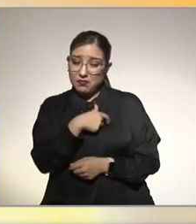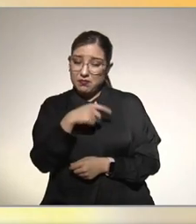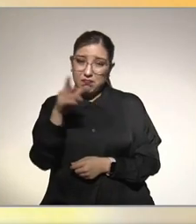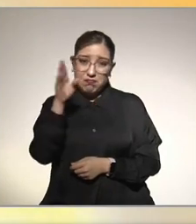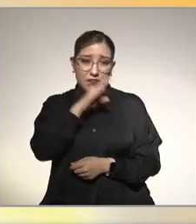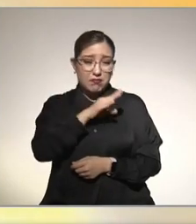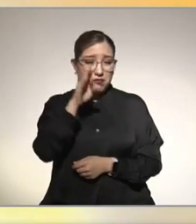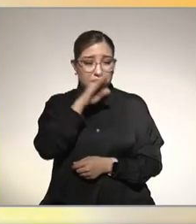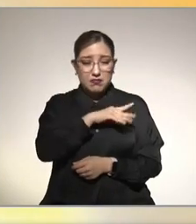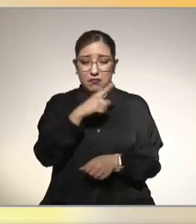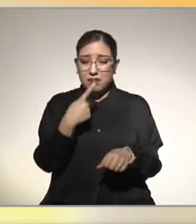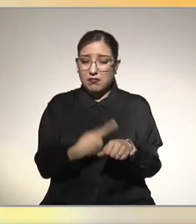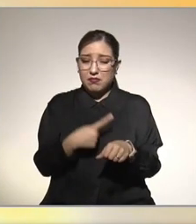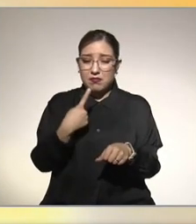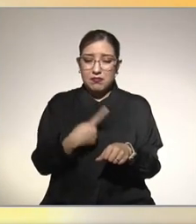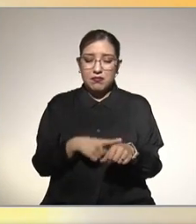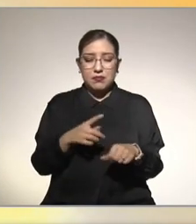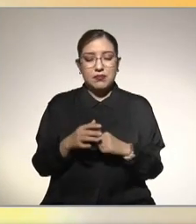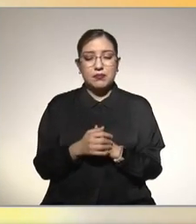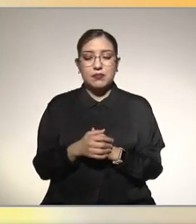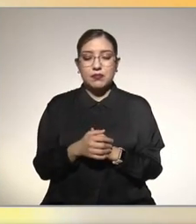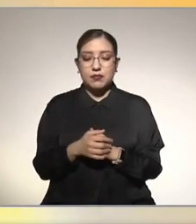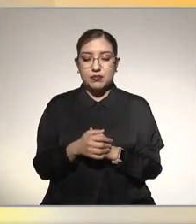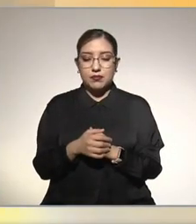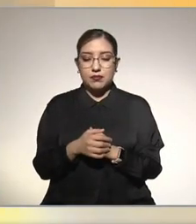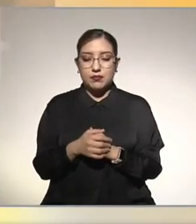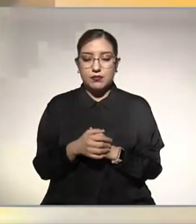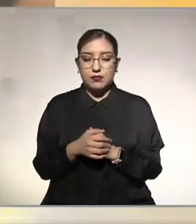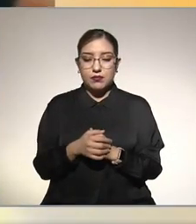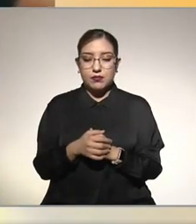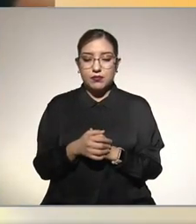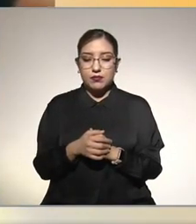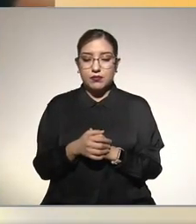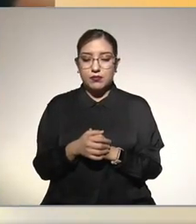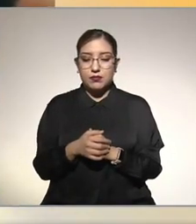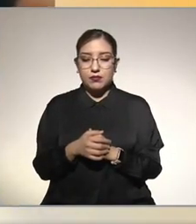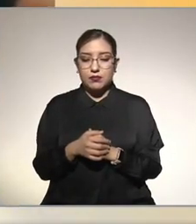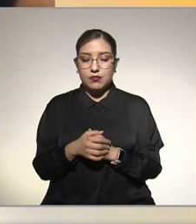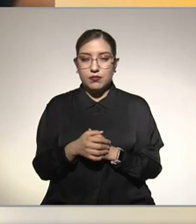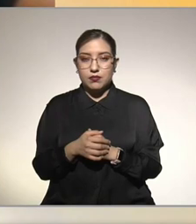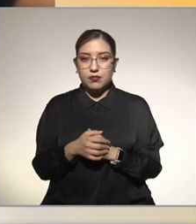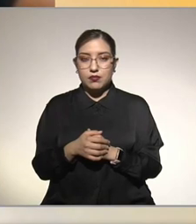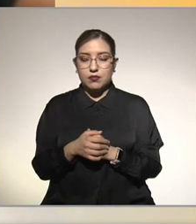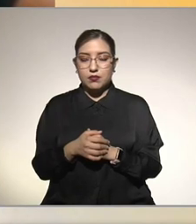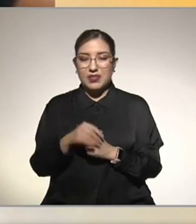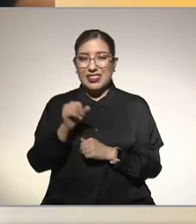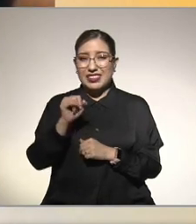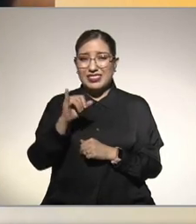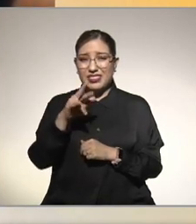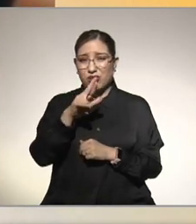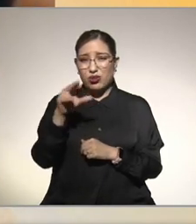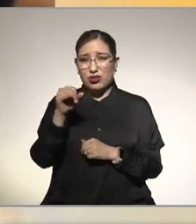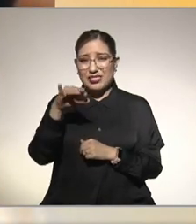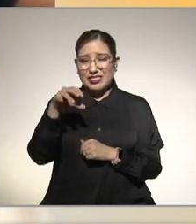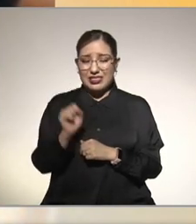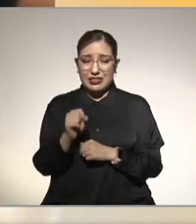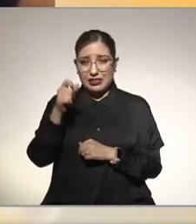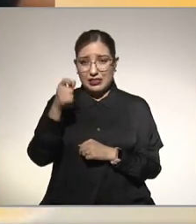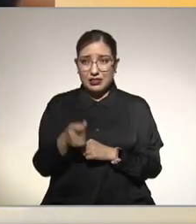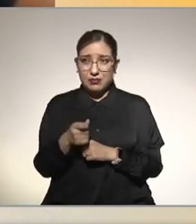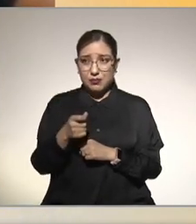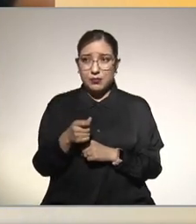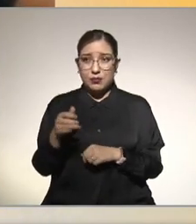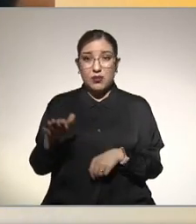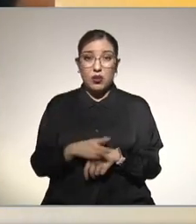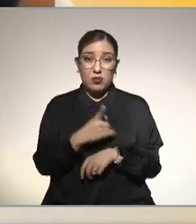no necesariamente la cirrosis se se genera por ser una